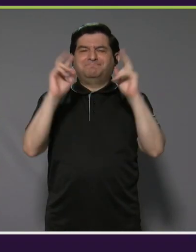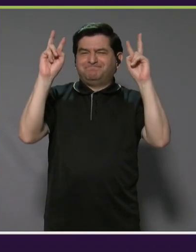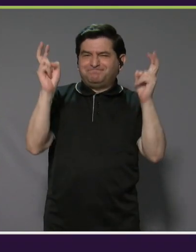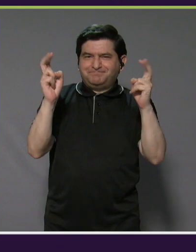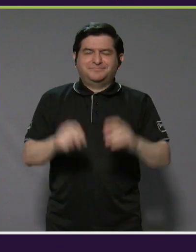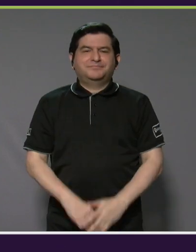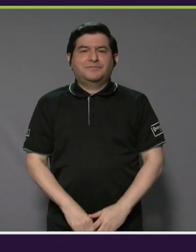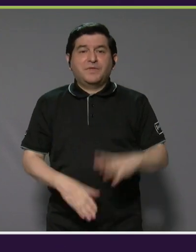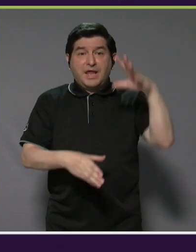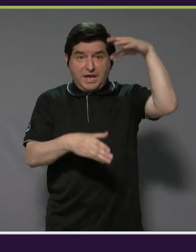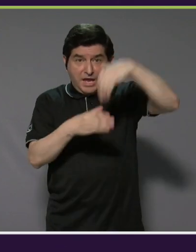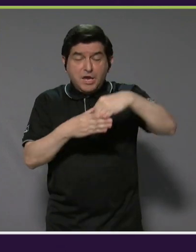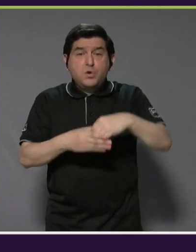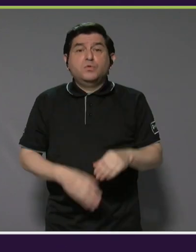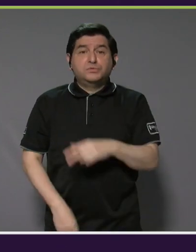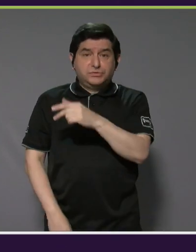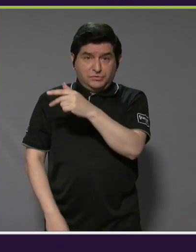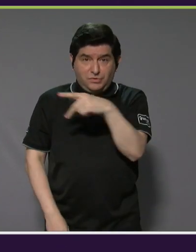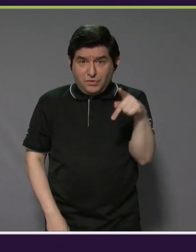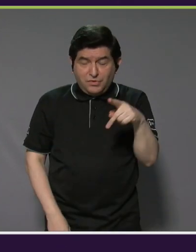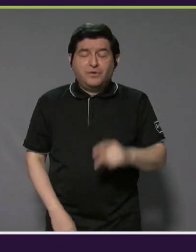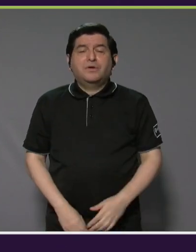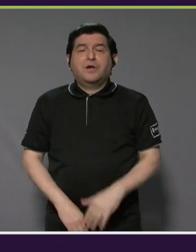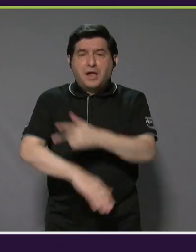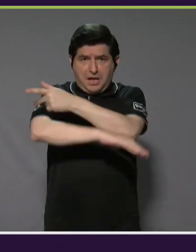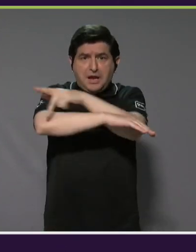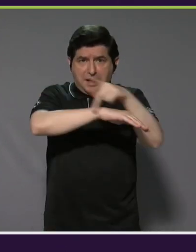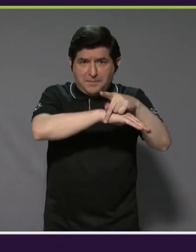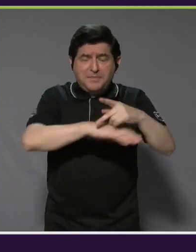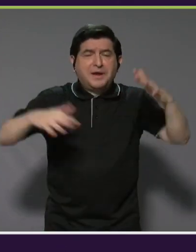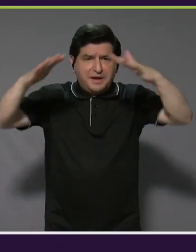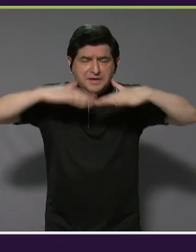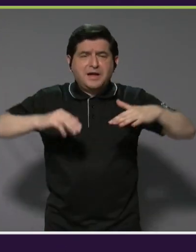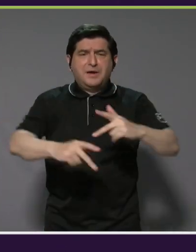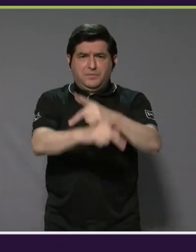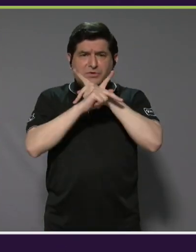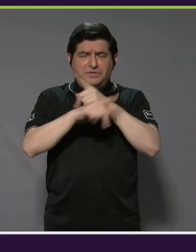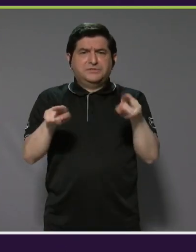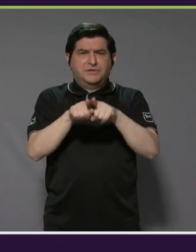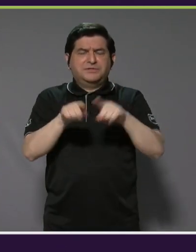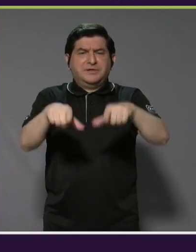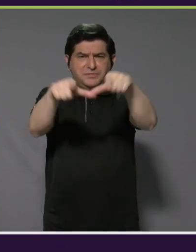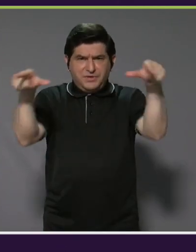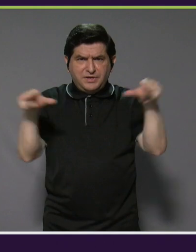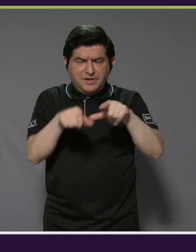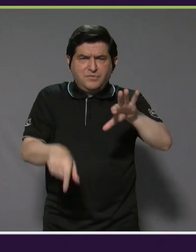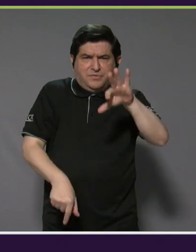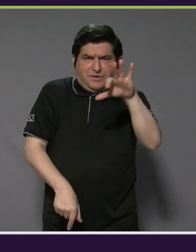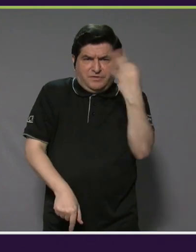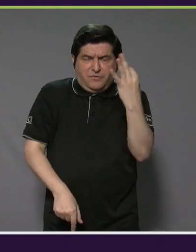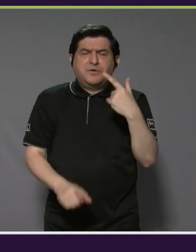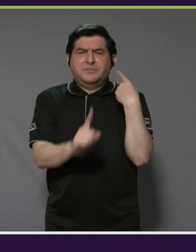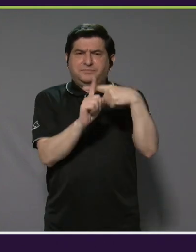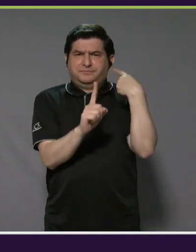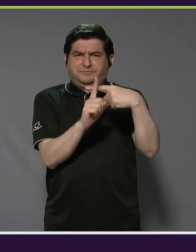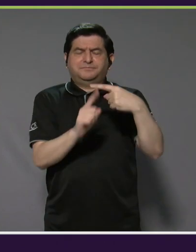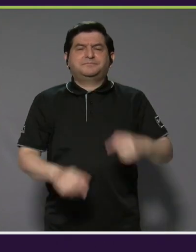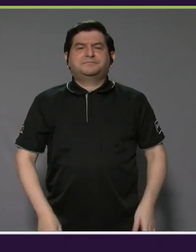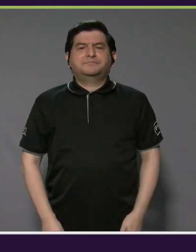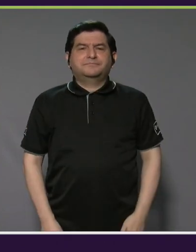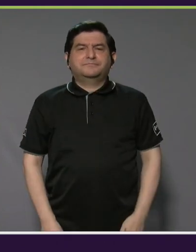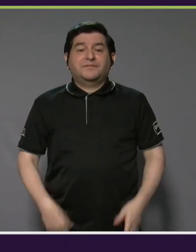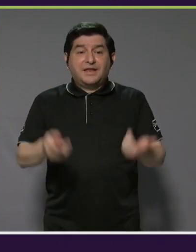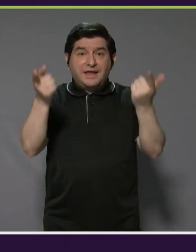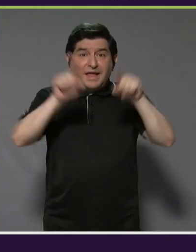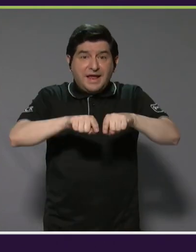inclusión en las playas, ¿verdad? Protección del medio ambiente, pero sobre todo darle exposición a las zonas de una manera positiva. El